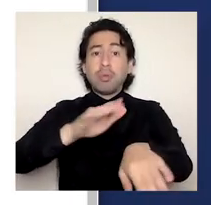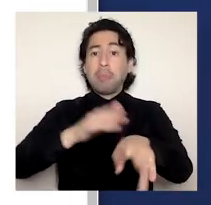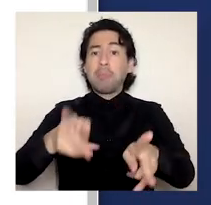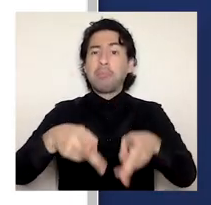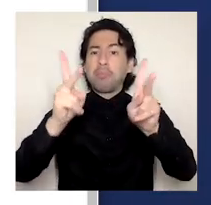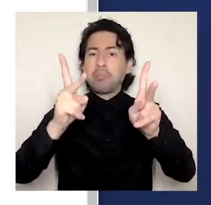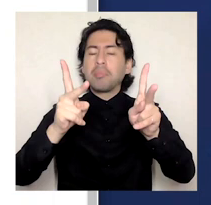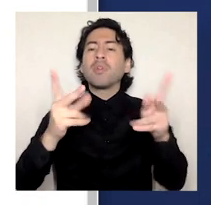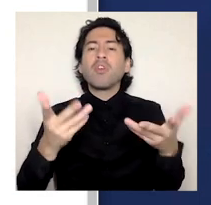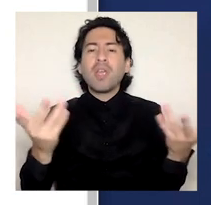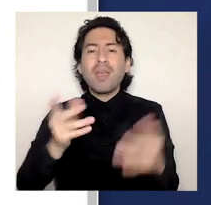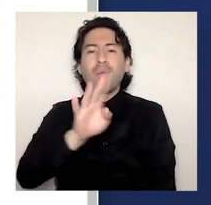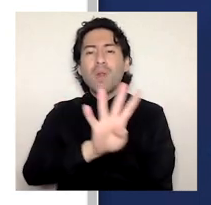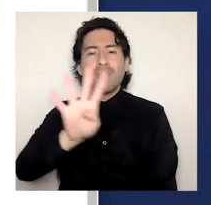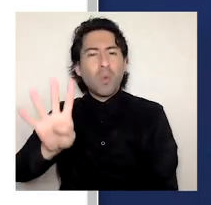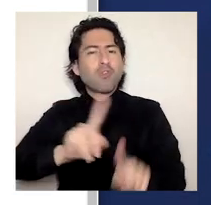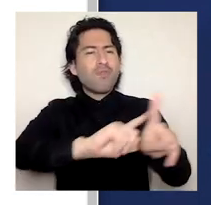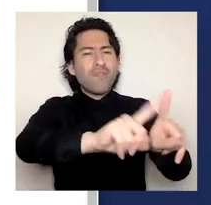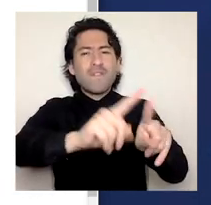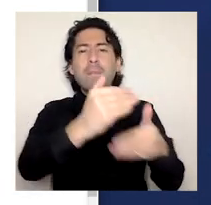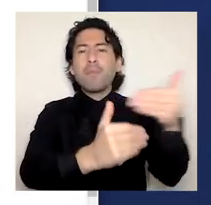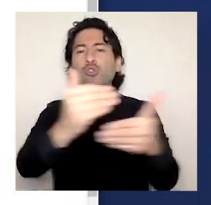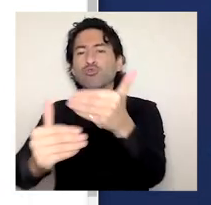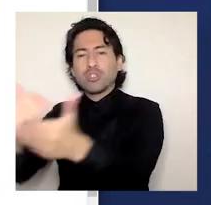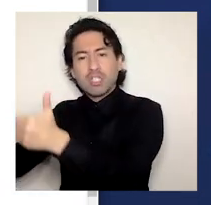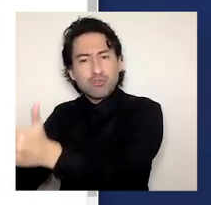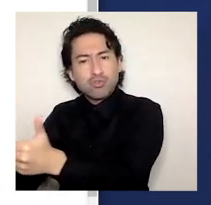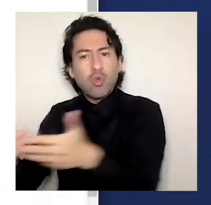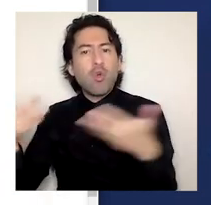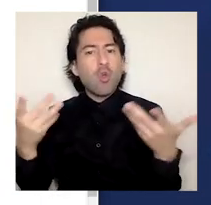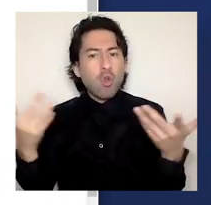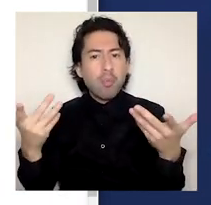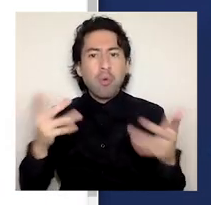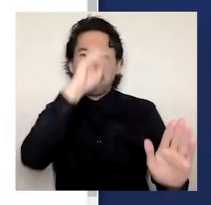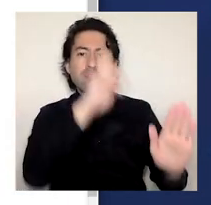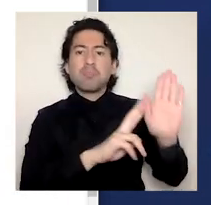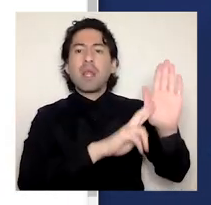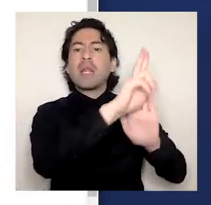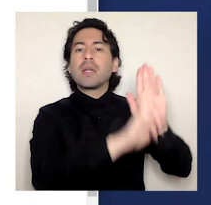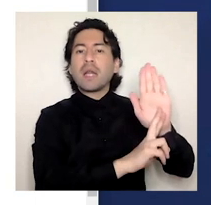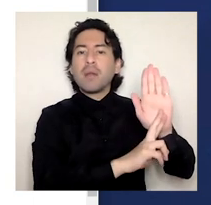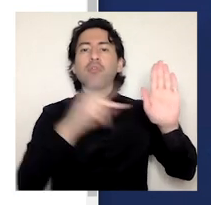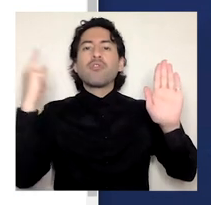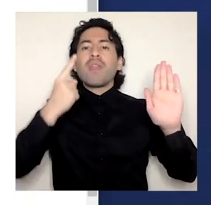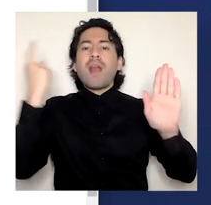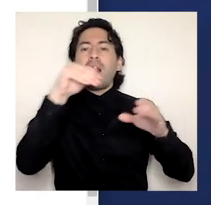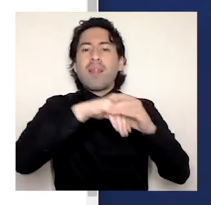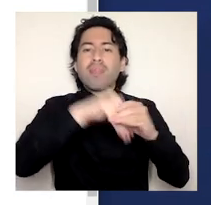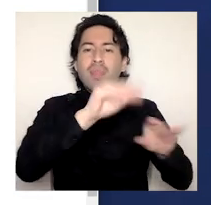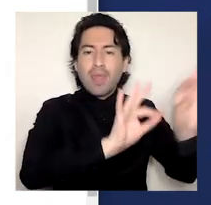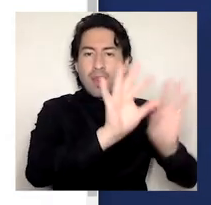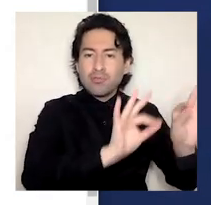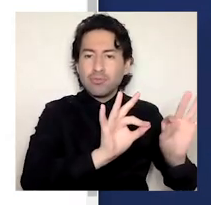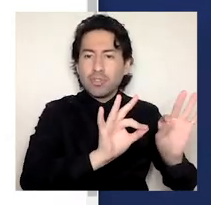procesos ejecutados vía Reglamento General de Elecciones, generando un salto cualitativo